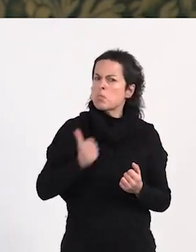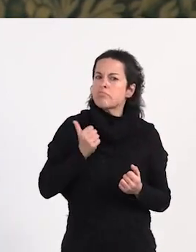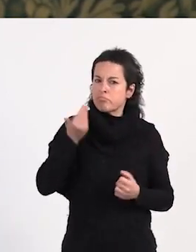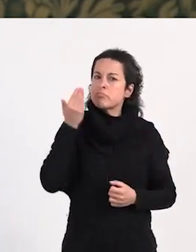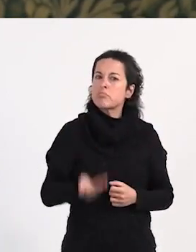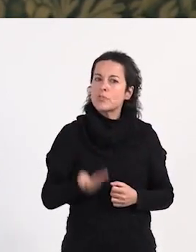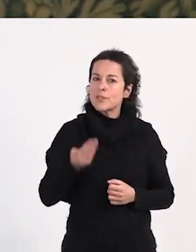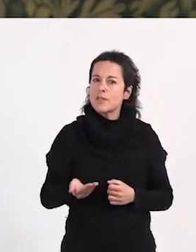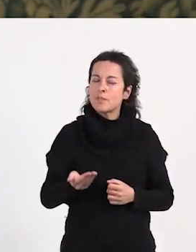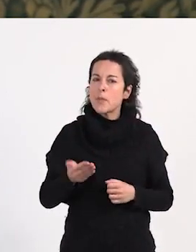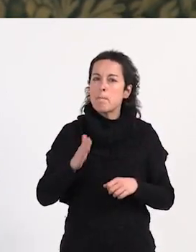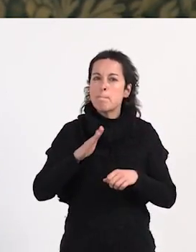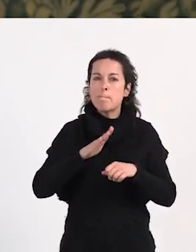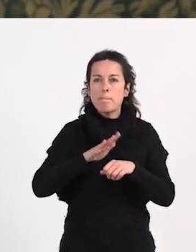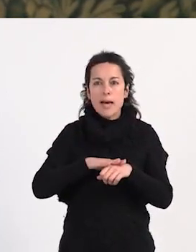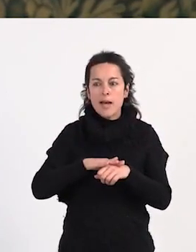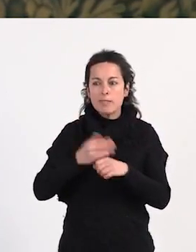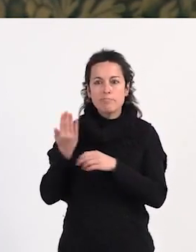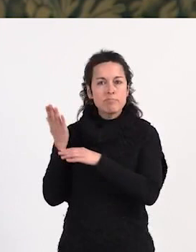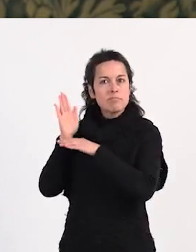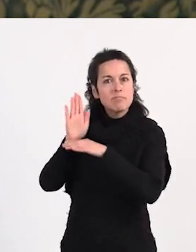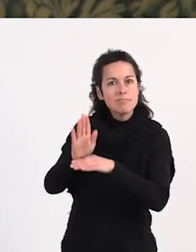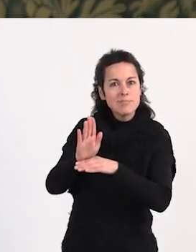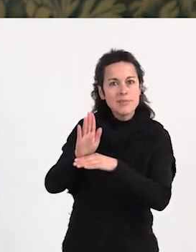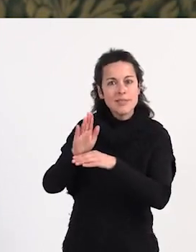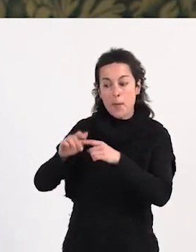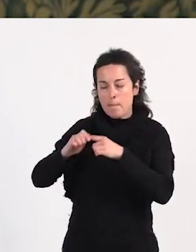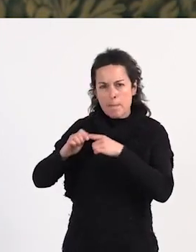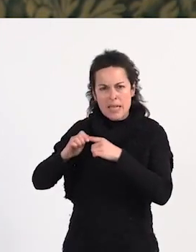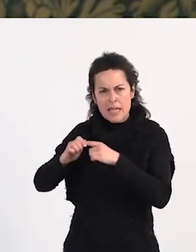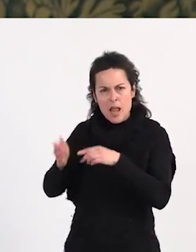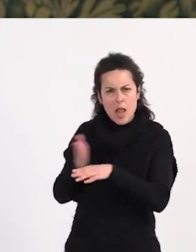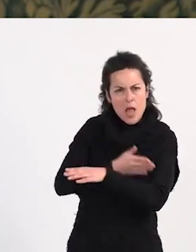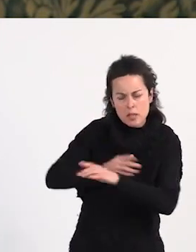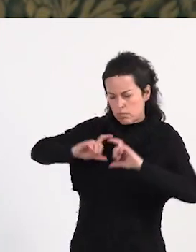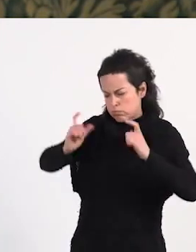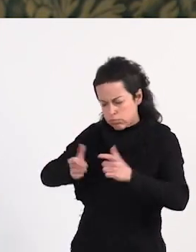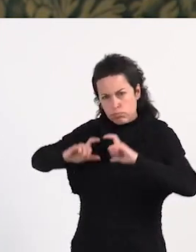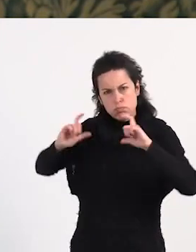de dar a conocer un material que es fruto de muchas horas de encuentro.